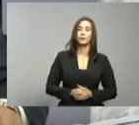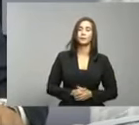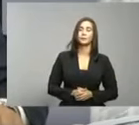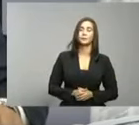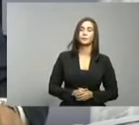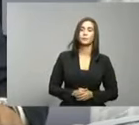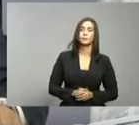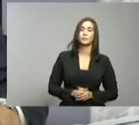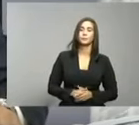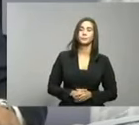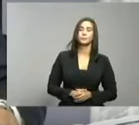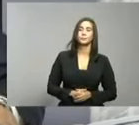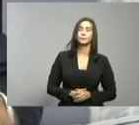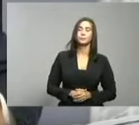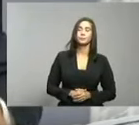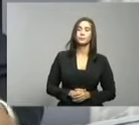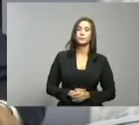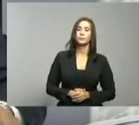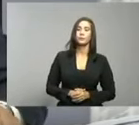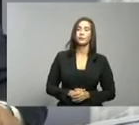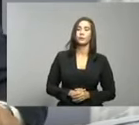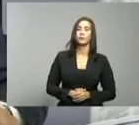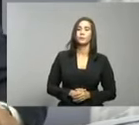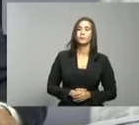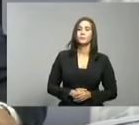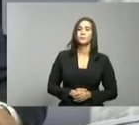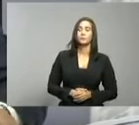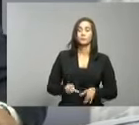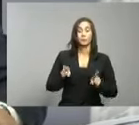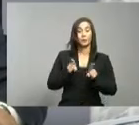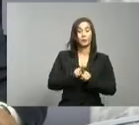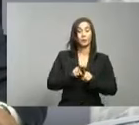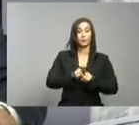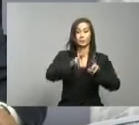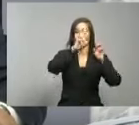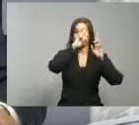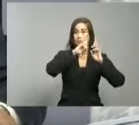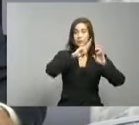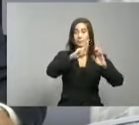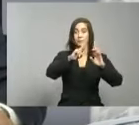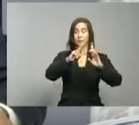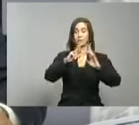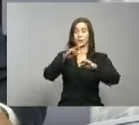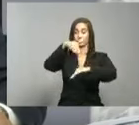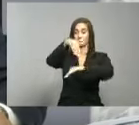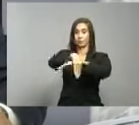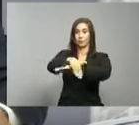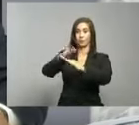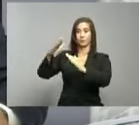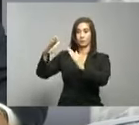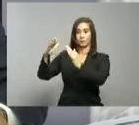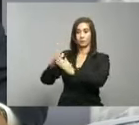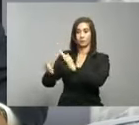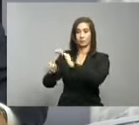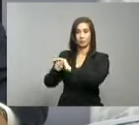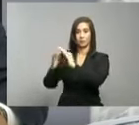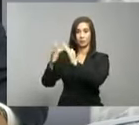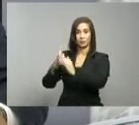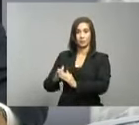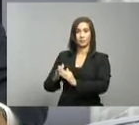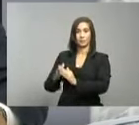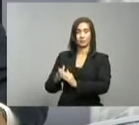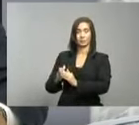de respeto al toque de queda, el distanciamiento físico, el uso